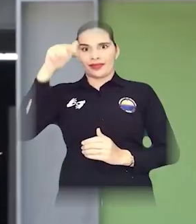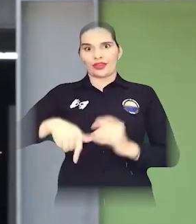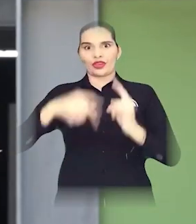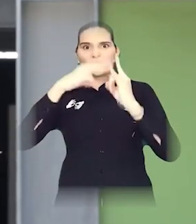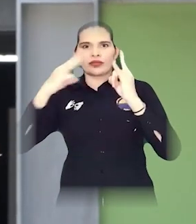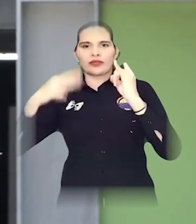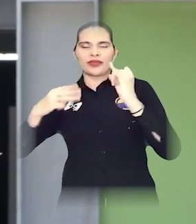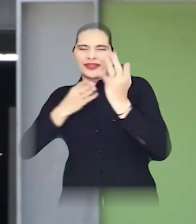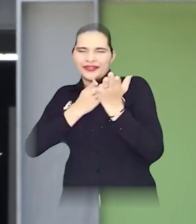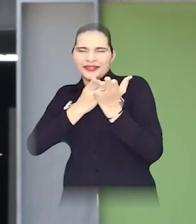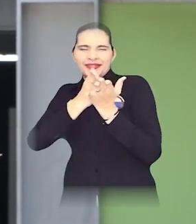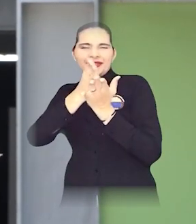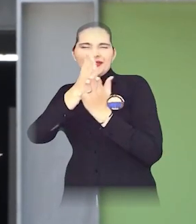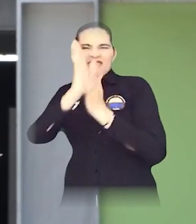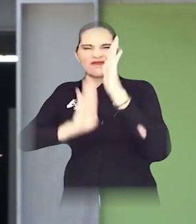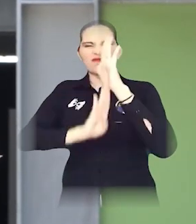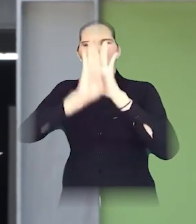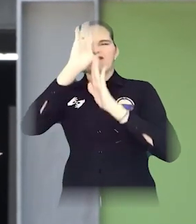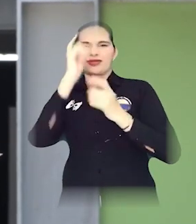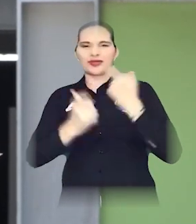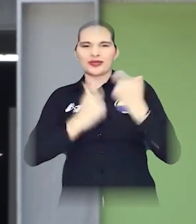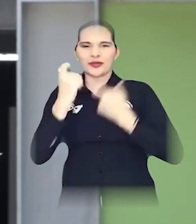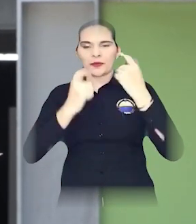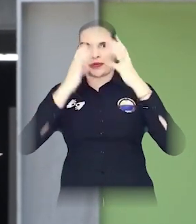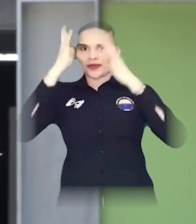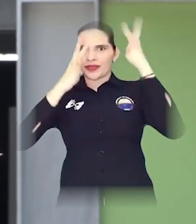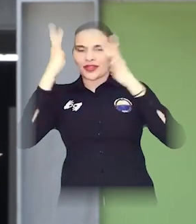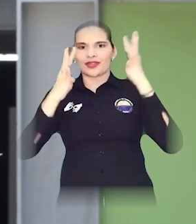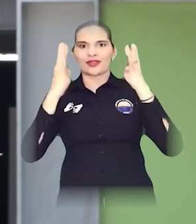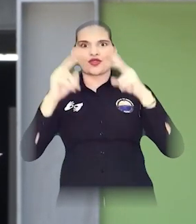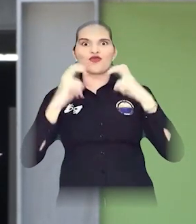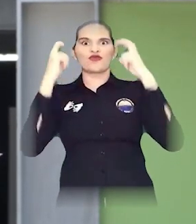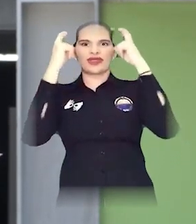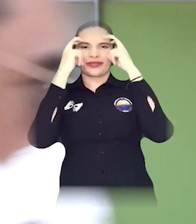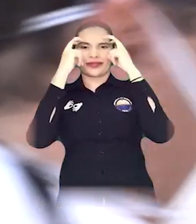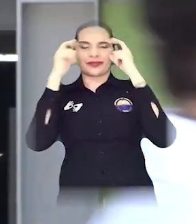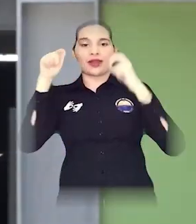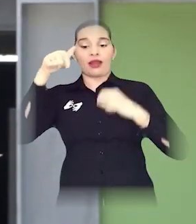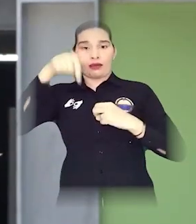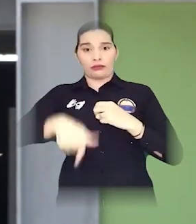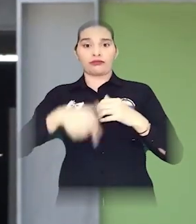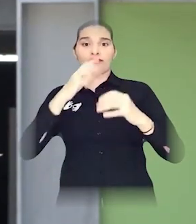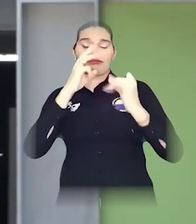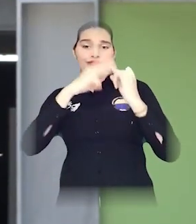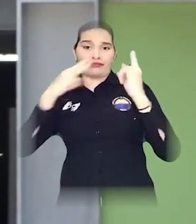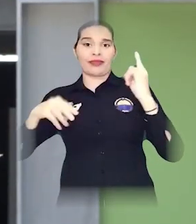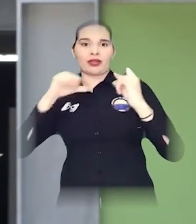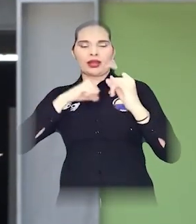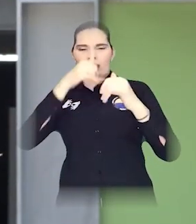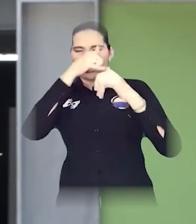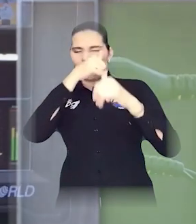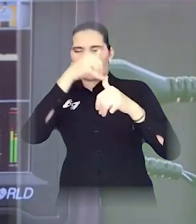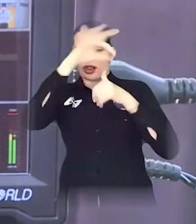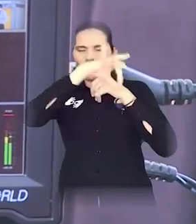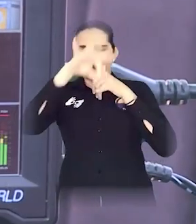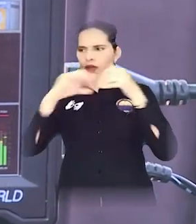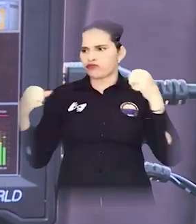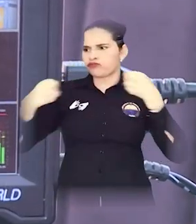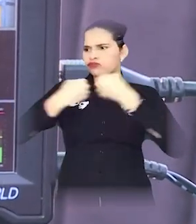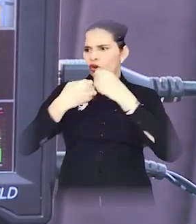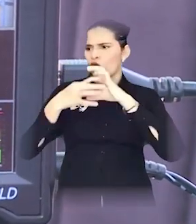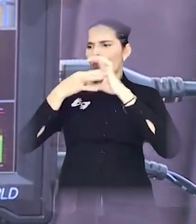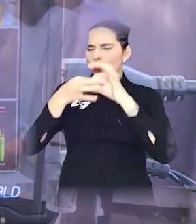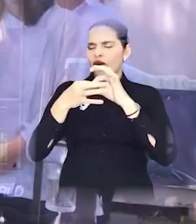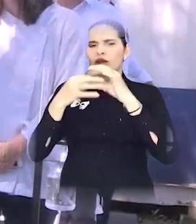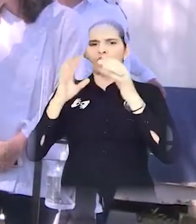Hoy más que nunca la universidad camina hacia la innovación y el emprendimiento basado en conocimiento. Nuestros ingenieros electrónicos están